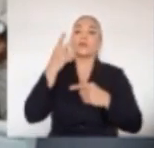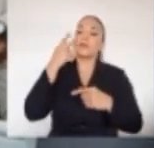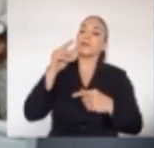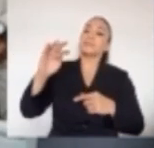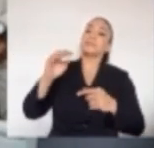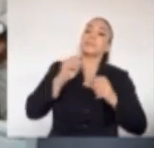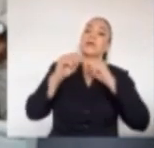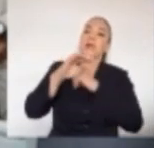Compatriota llegó la hora.